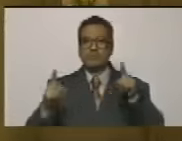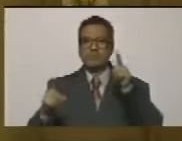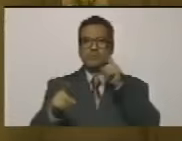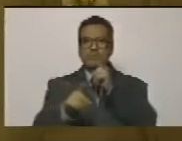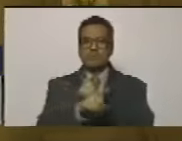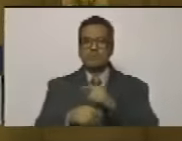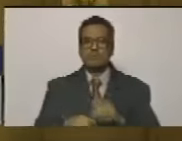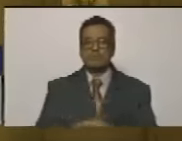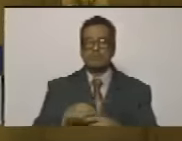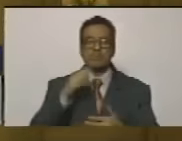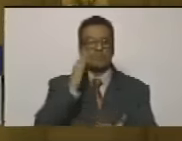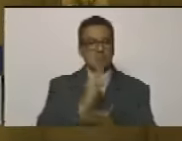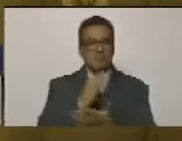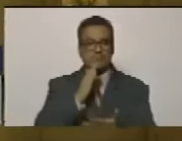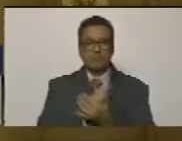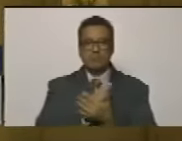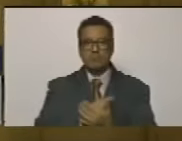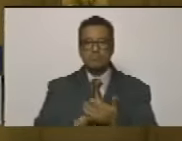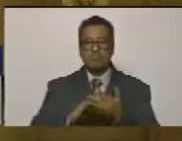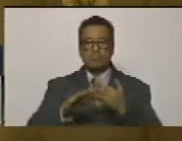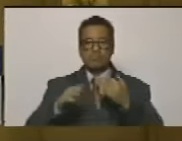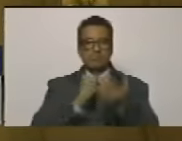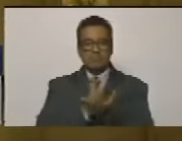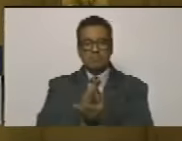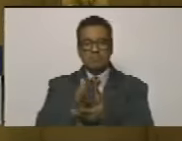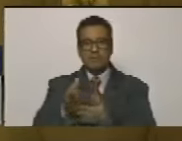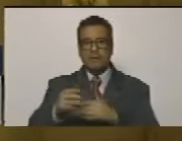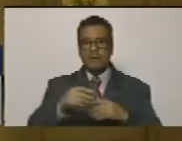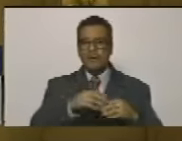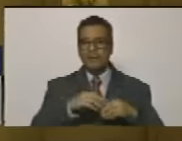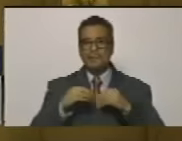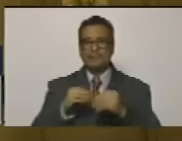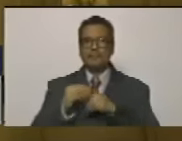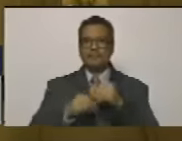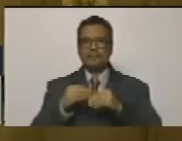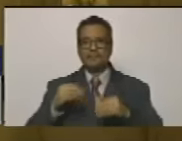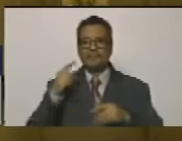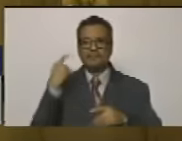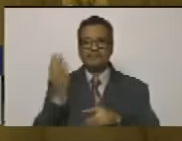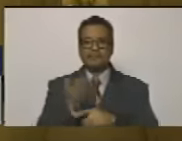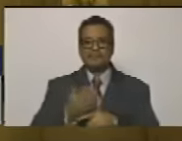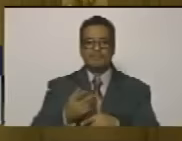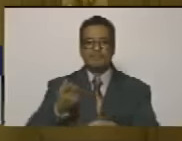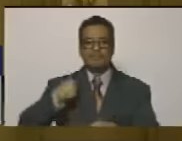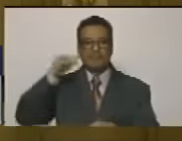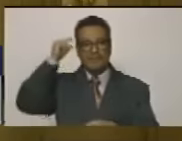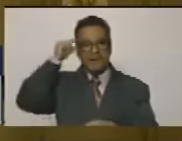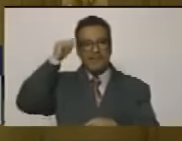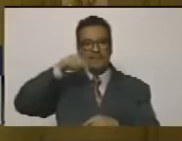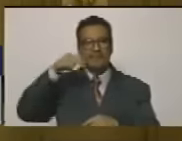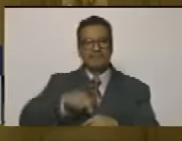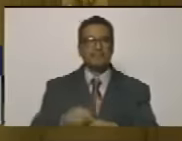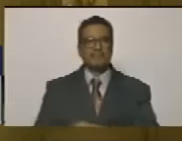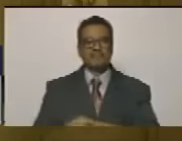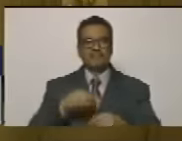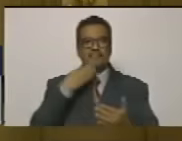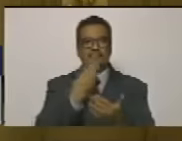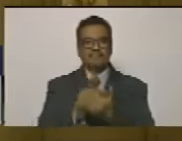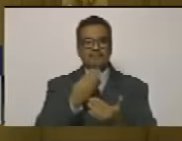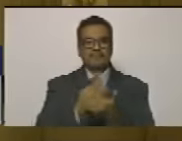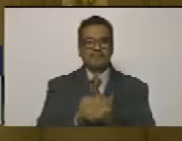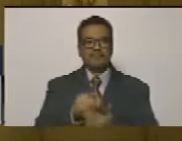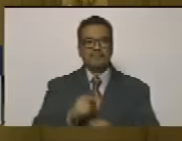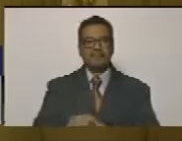siempre por la vía de la violencia. Pero hoy somos testigos